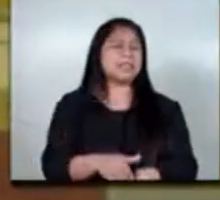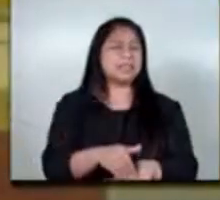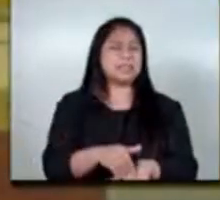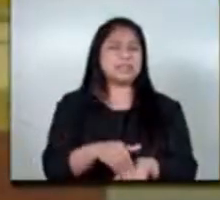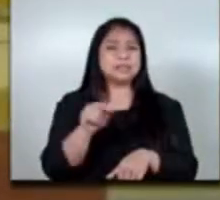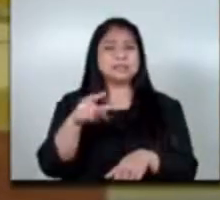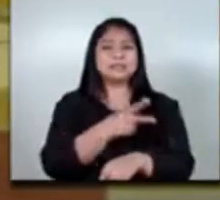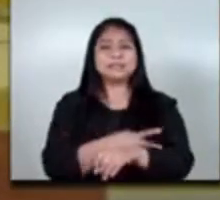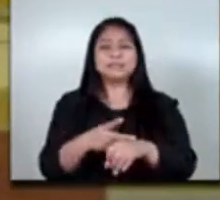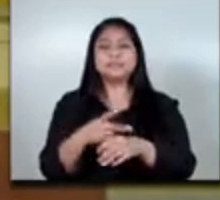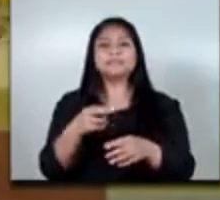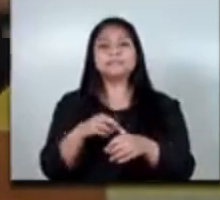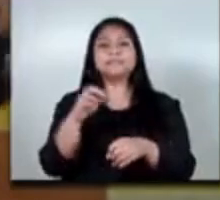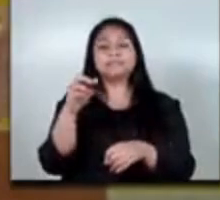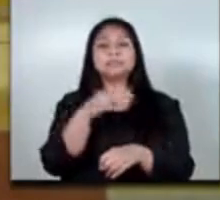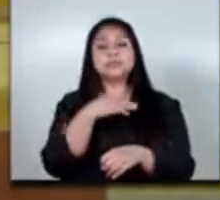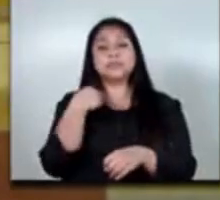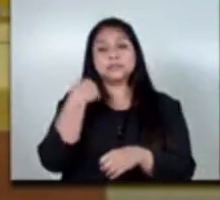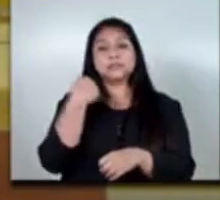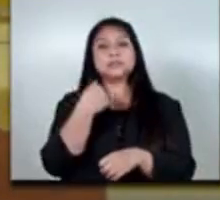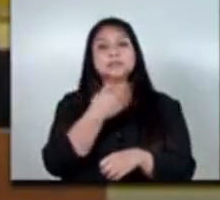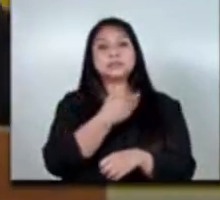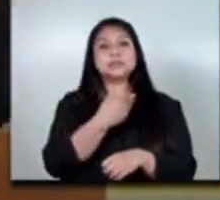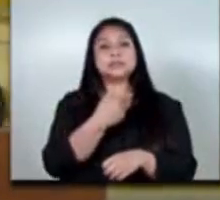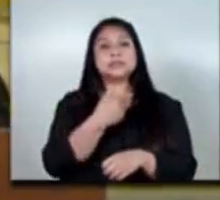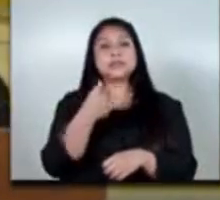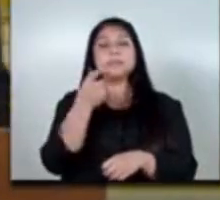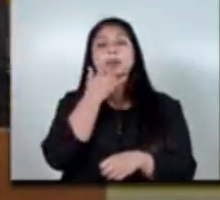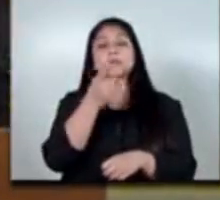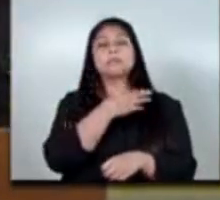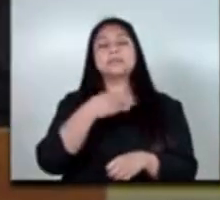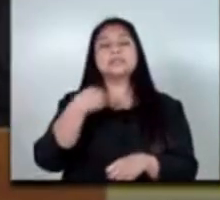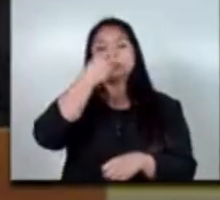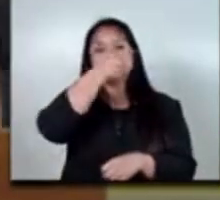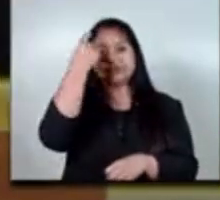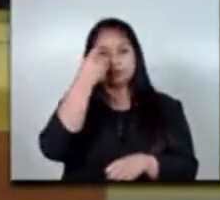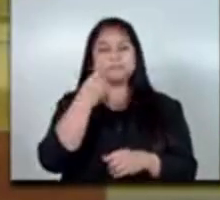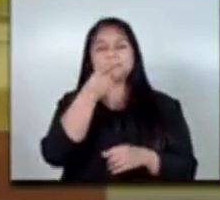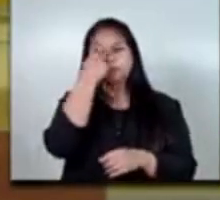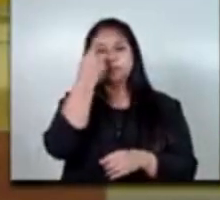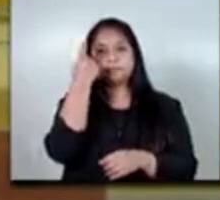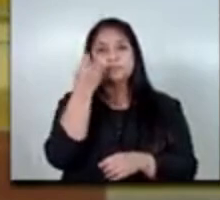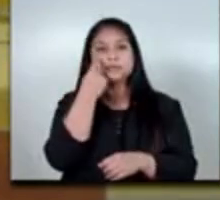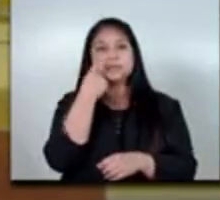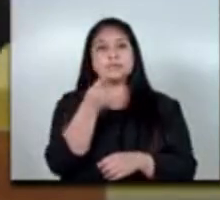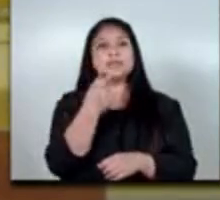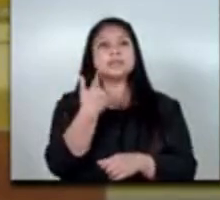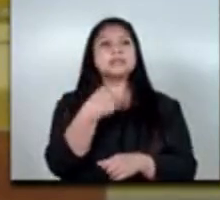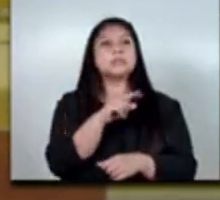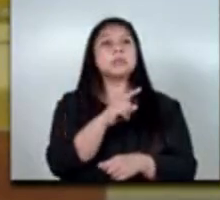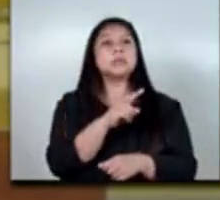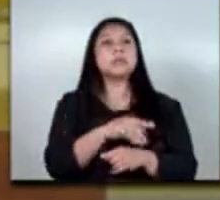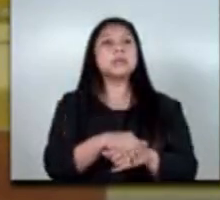del país que ha sido el ministerio de gobernación perdón de trabajo todos se van en gobernación salud